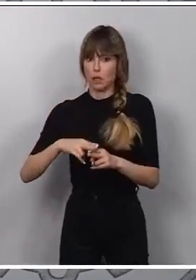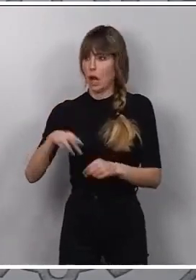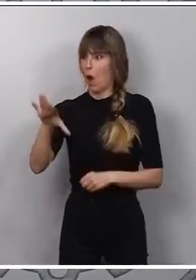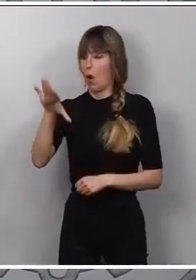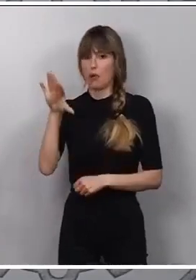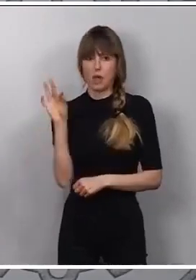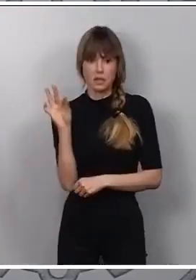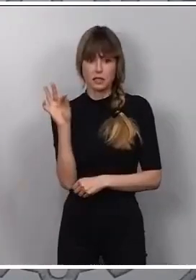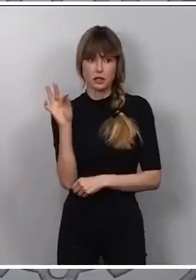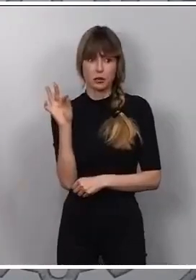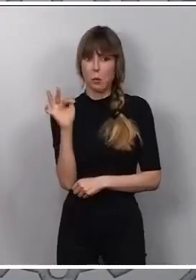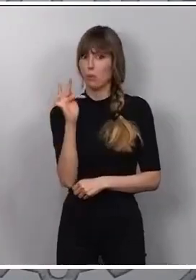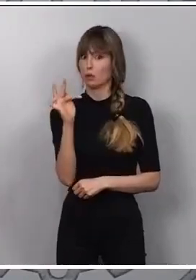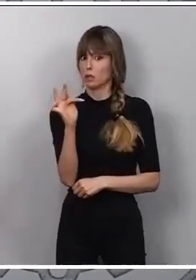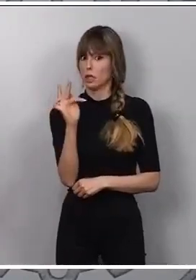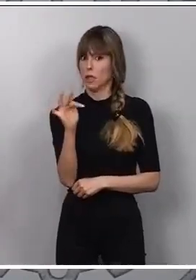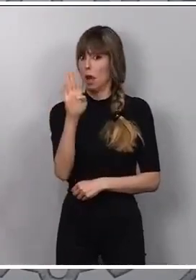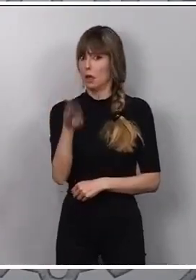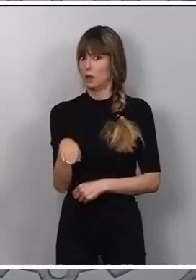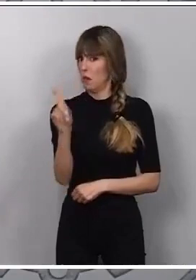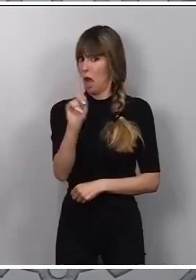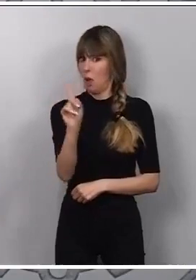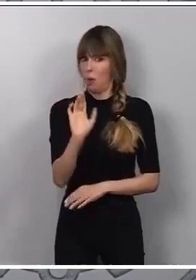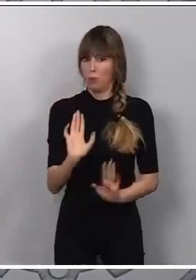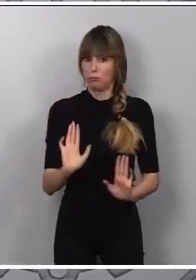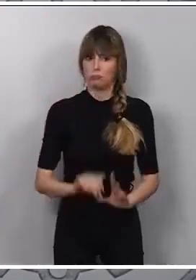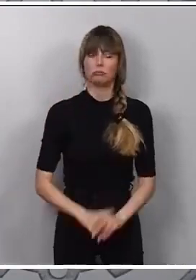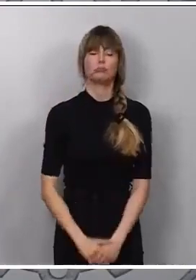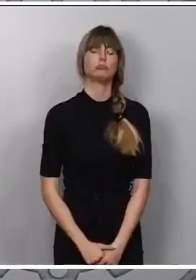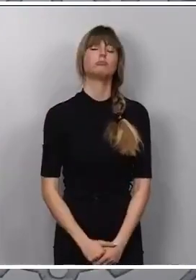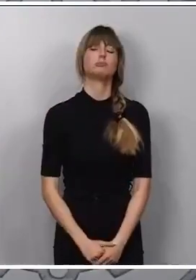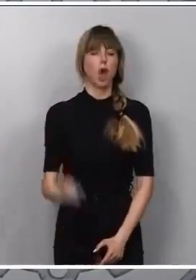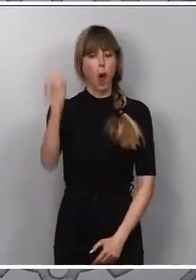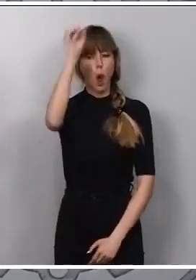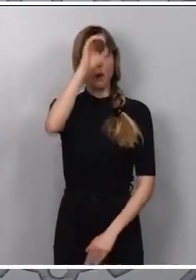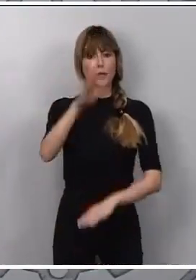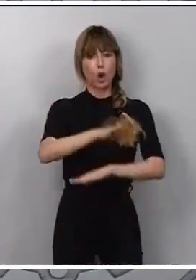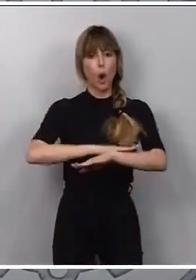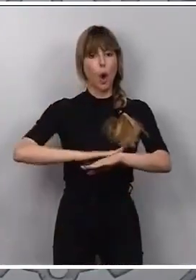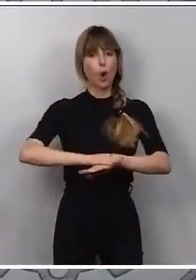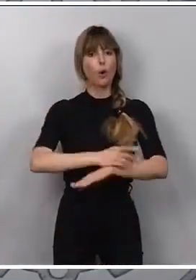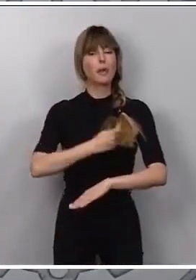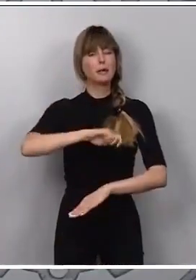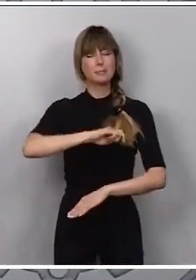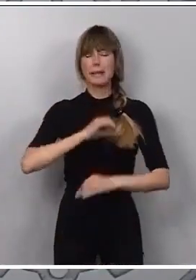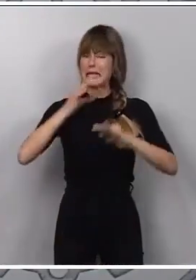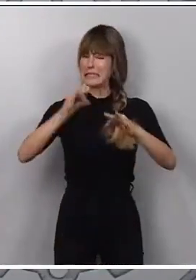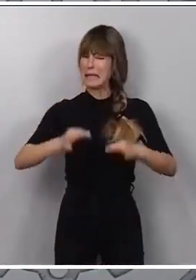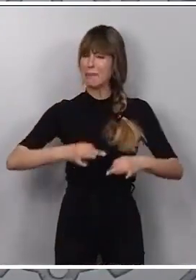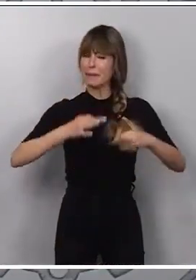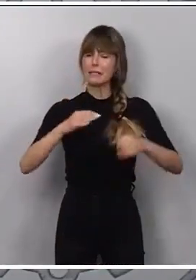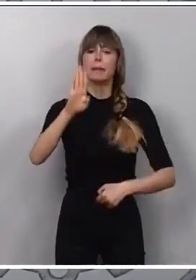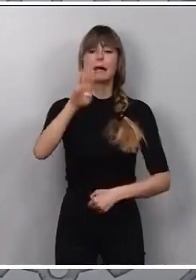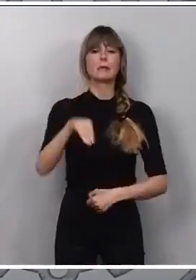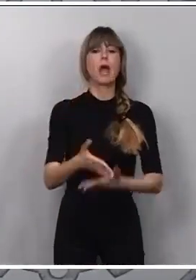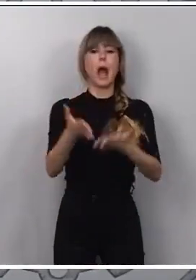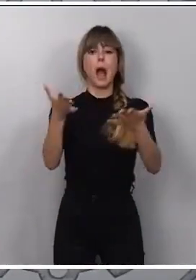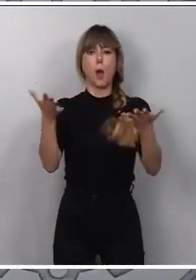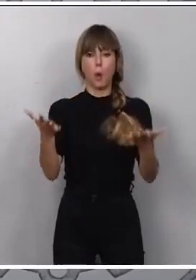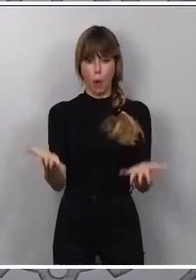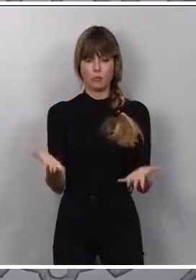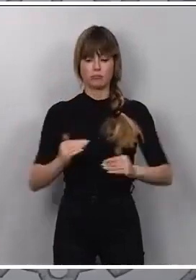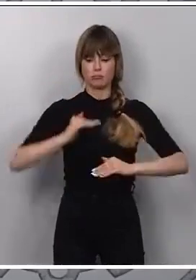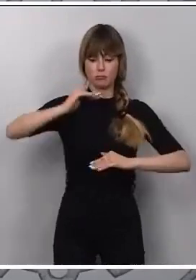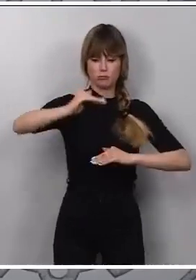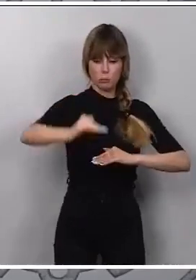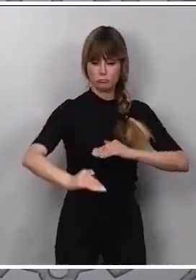decisión en absoluto positiva para Cataluña. La posición que el Gobierno de España ha planteado siempre con Cataluña es seguir